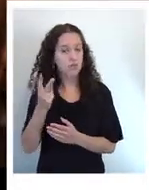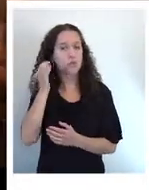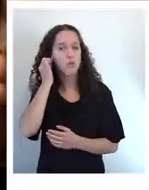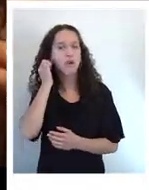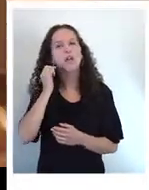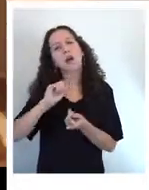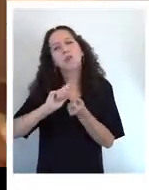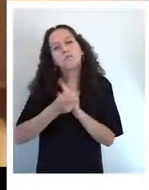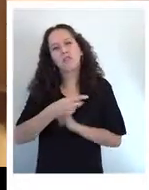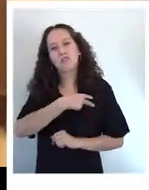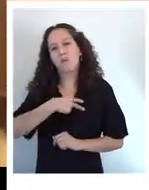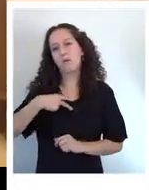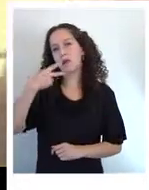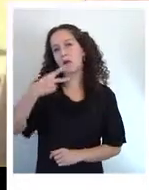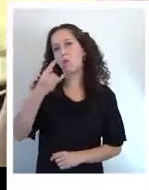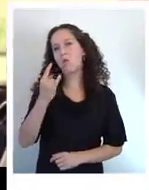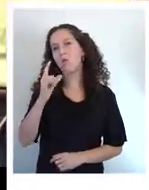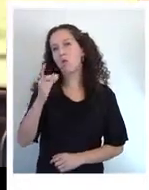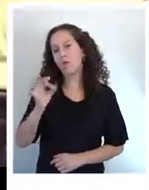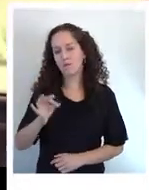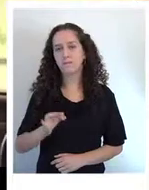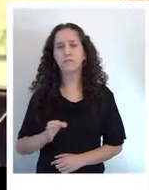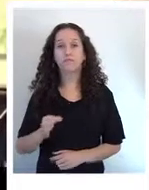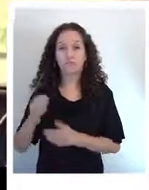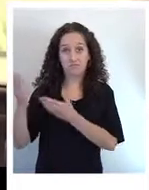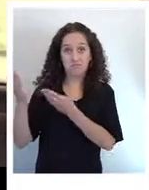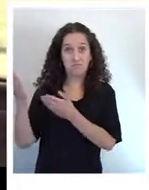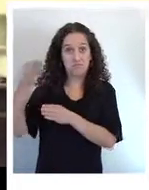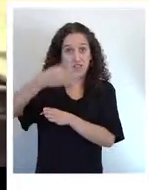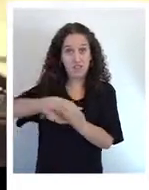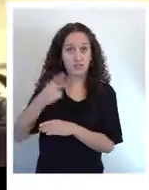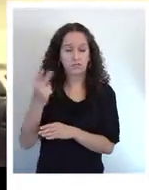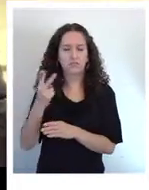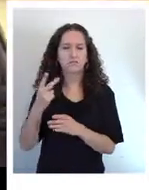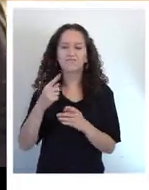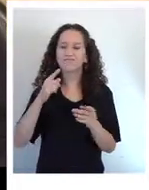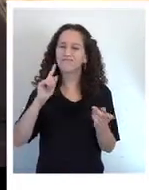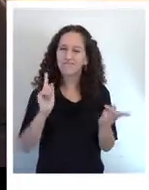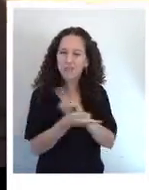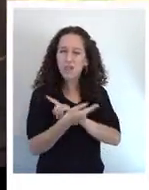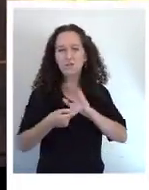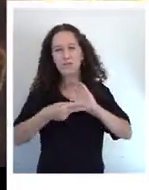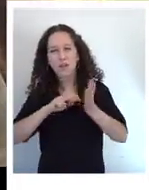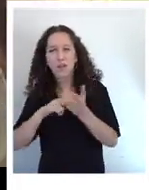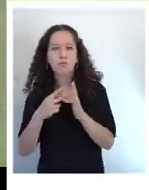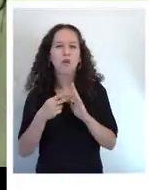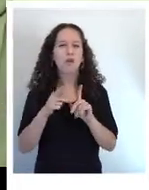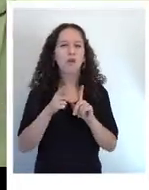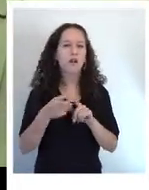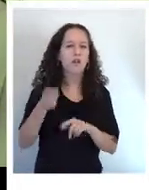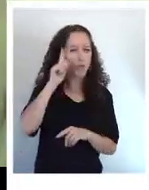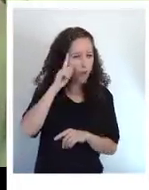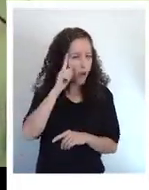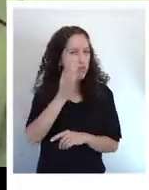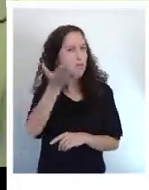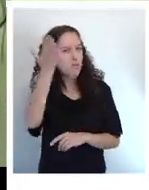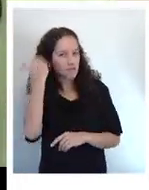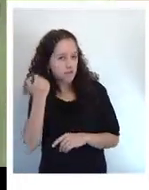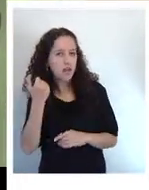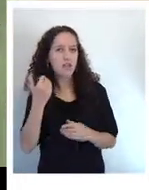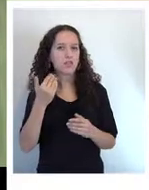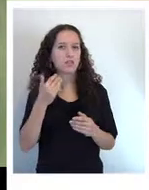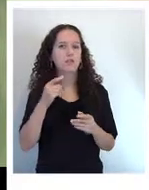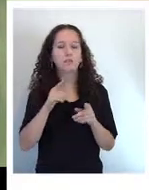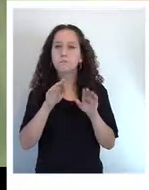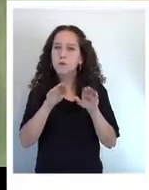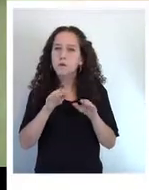desencuentros y regresos al pasado, casi todos retratados en el departamento del matrimonio. Las funciones son a las